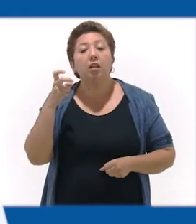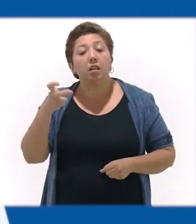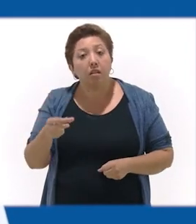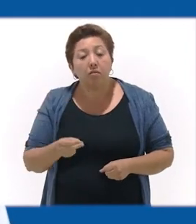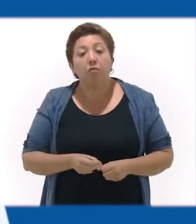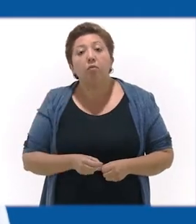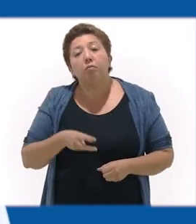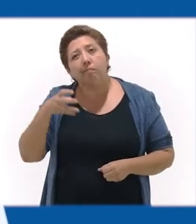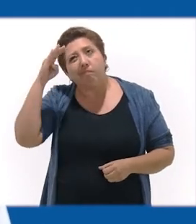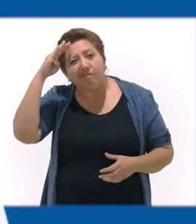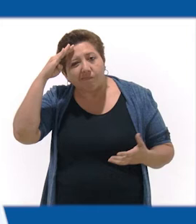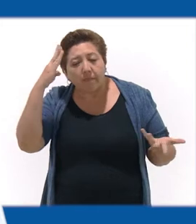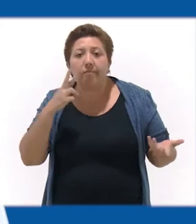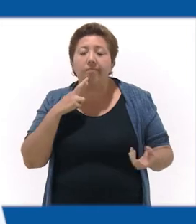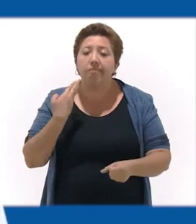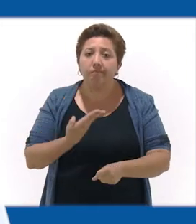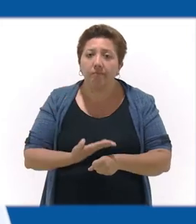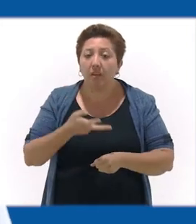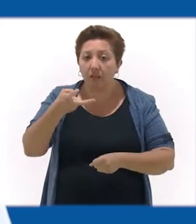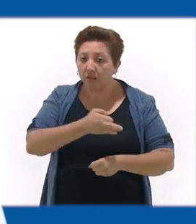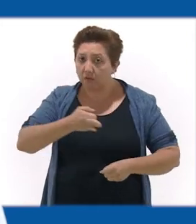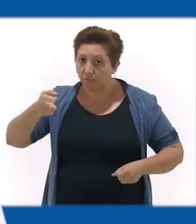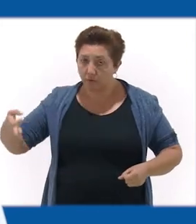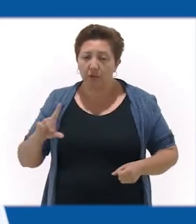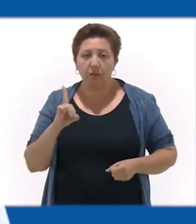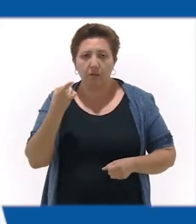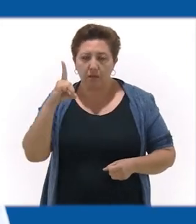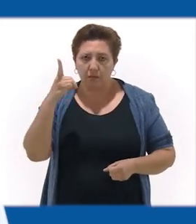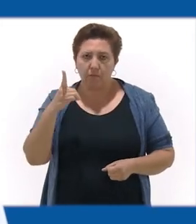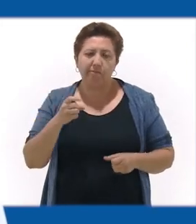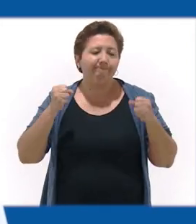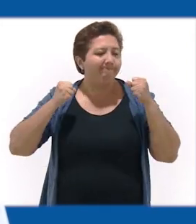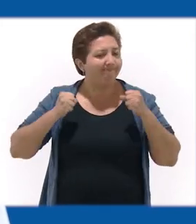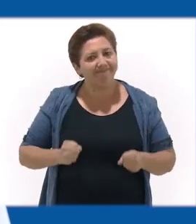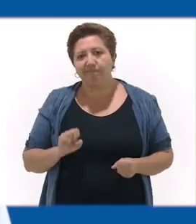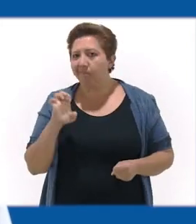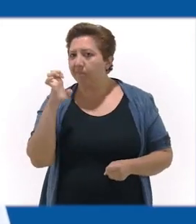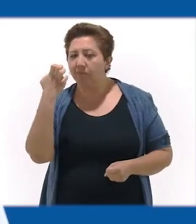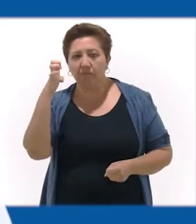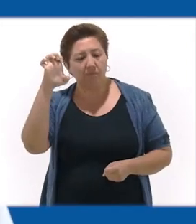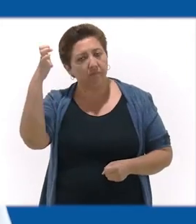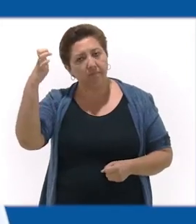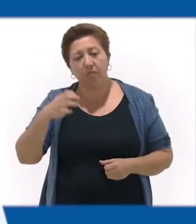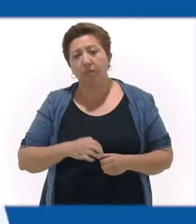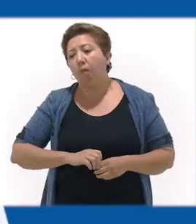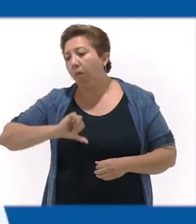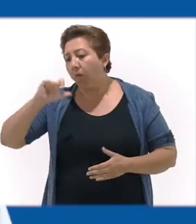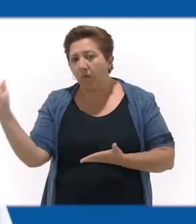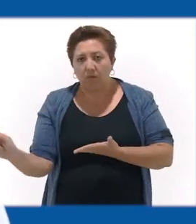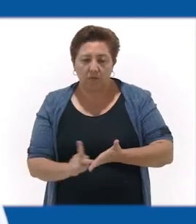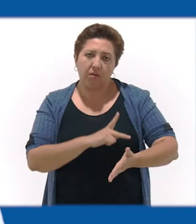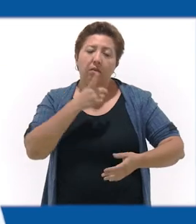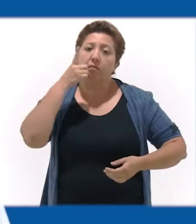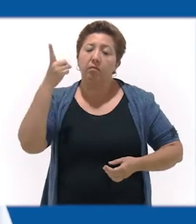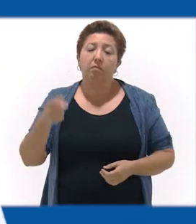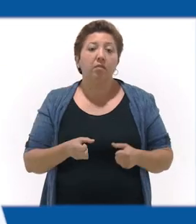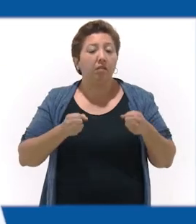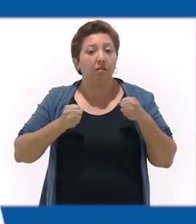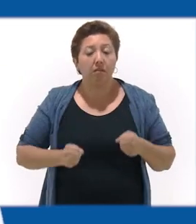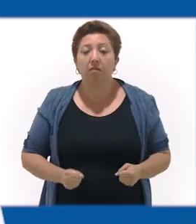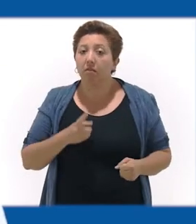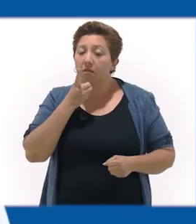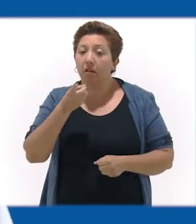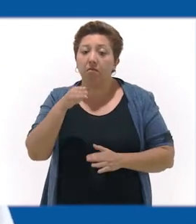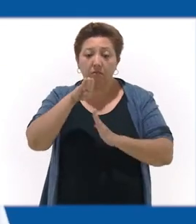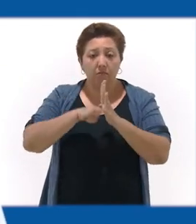medidas para garantizar la reducción de movilidad y controlar un potencial rebrote. Por eso el mensaje que hoy les compartimos es muy claro.